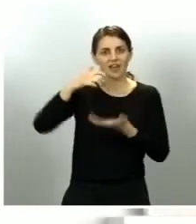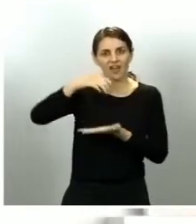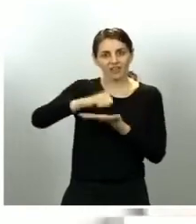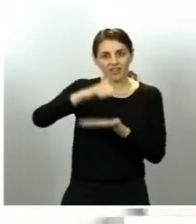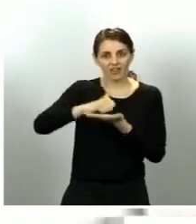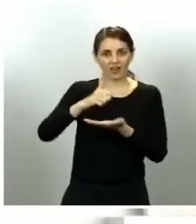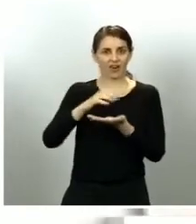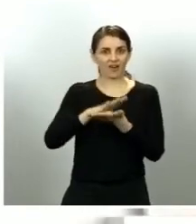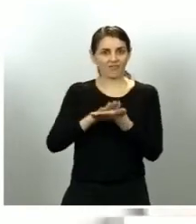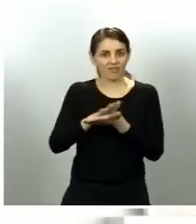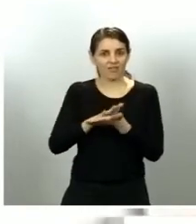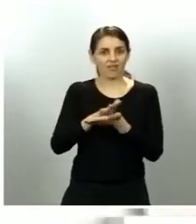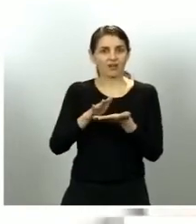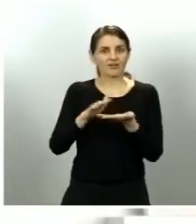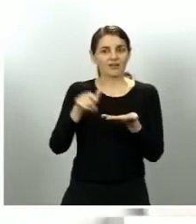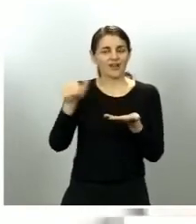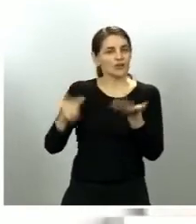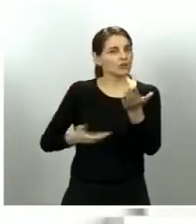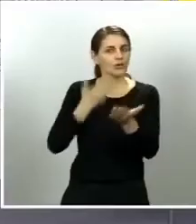¿atenderán esta petición?